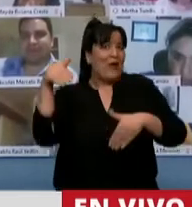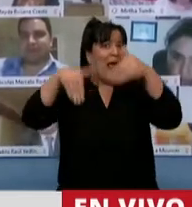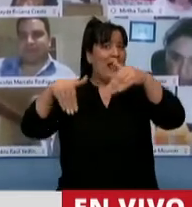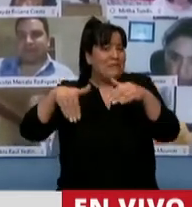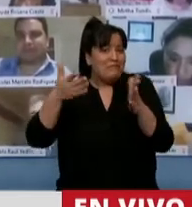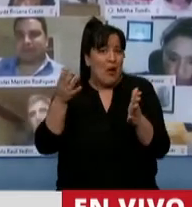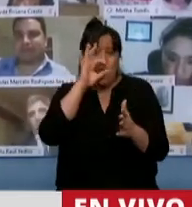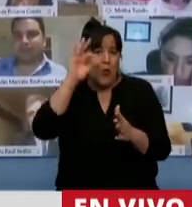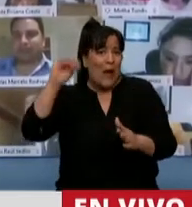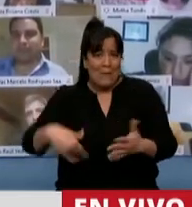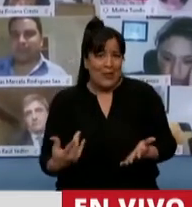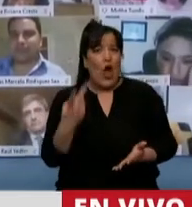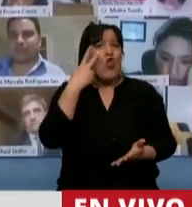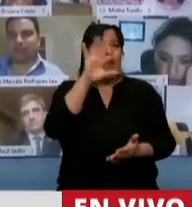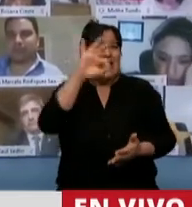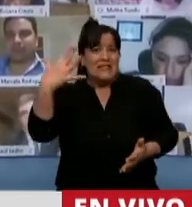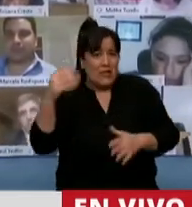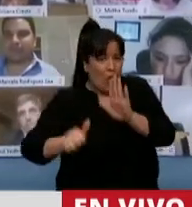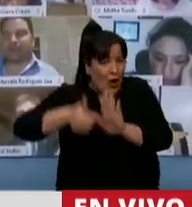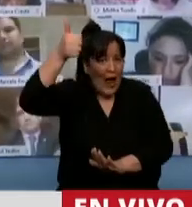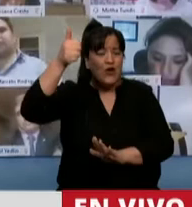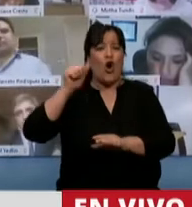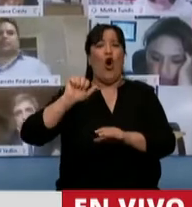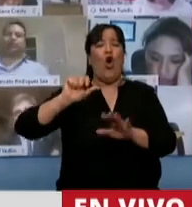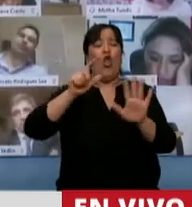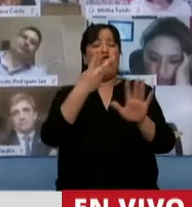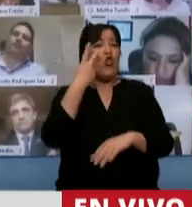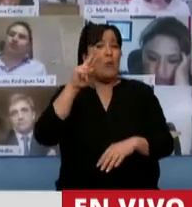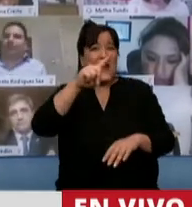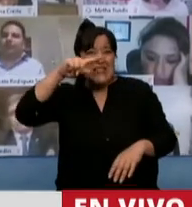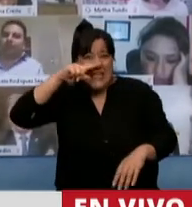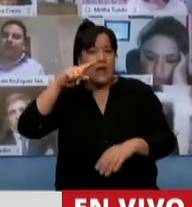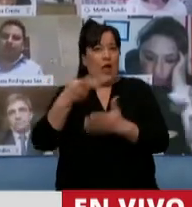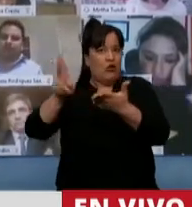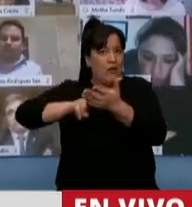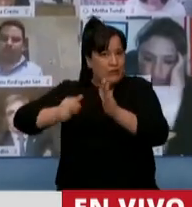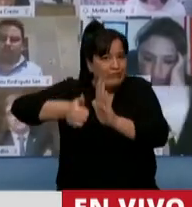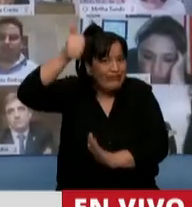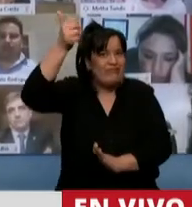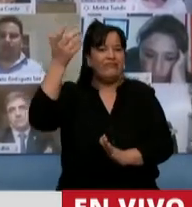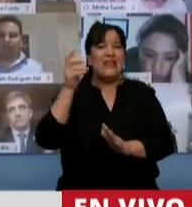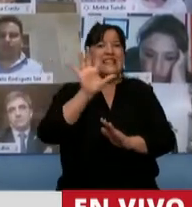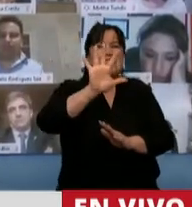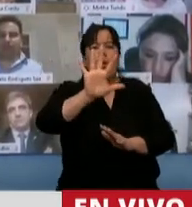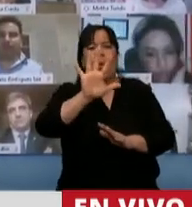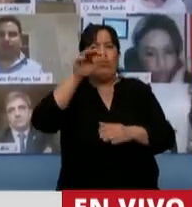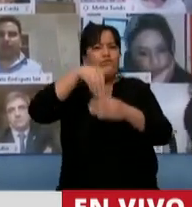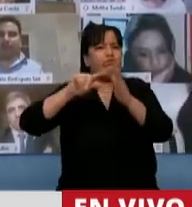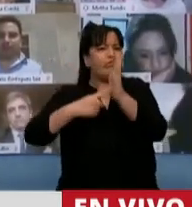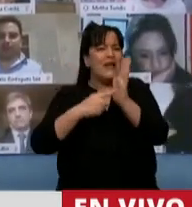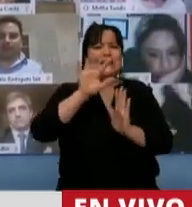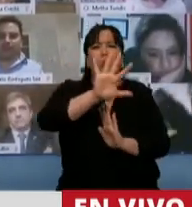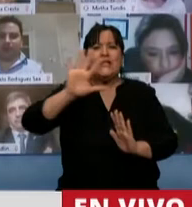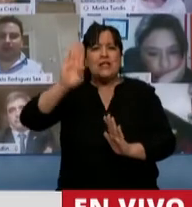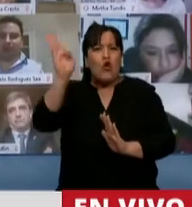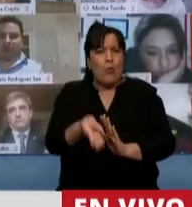que ganó en el 2005, ganó la presidencia en primera vuelta en el 2007, volvió a ganar con el 55%